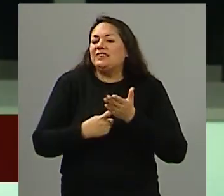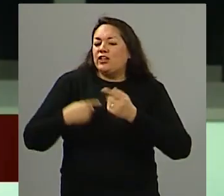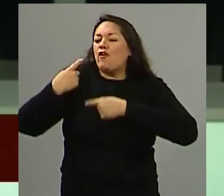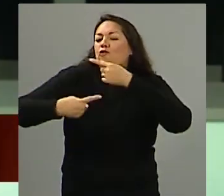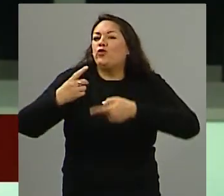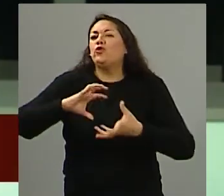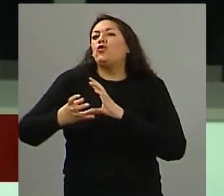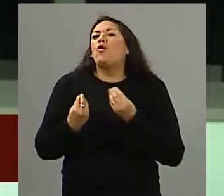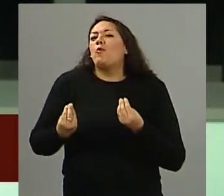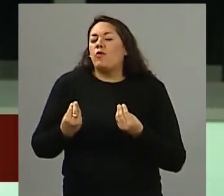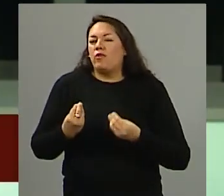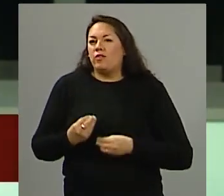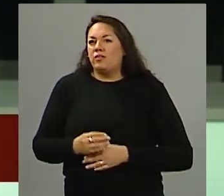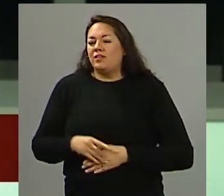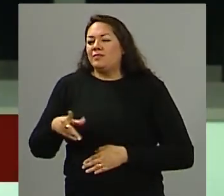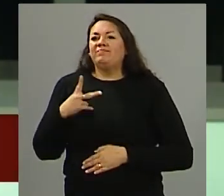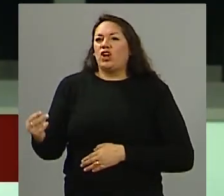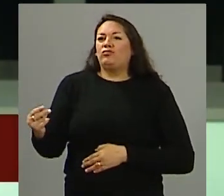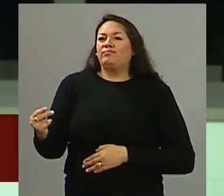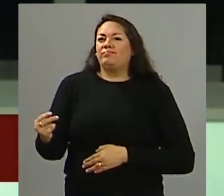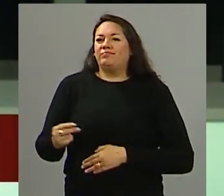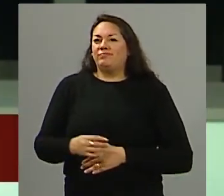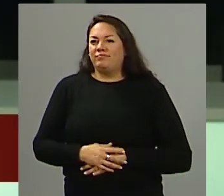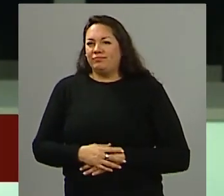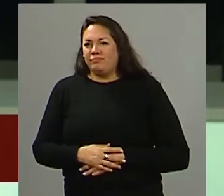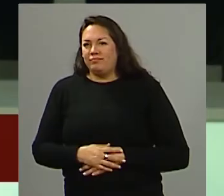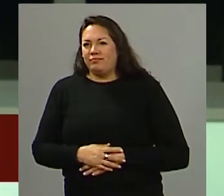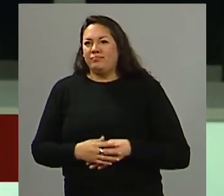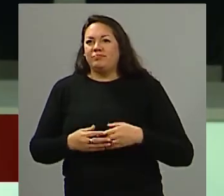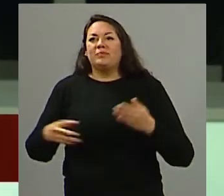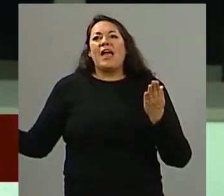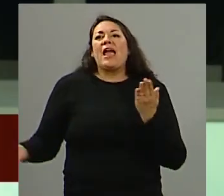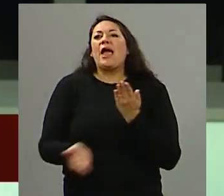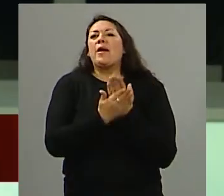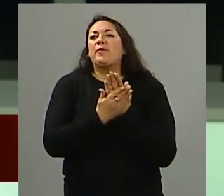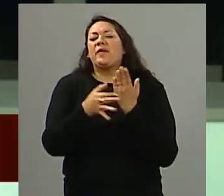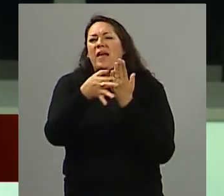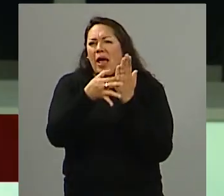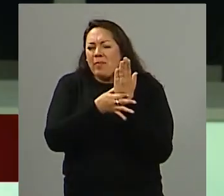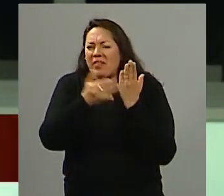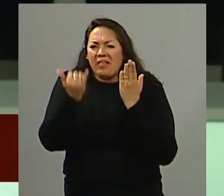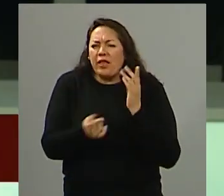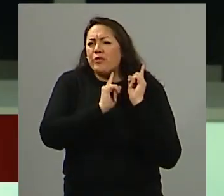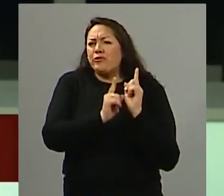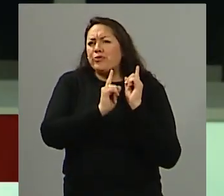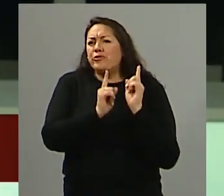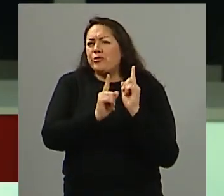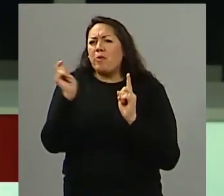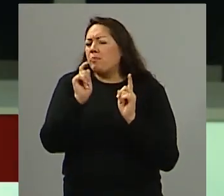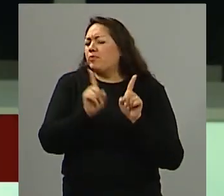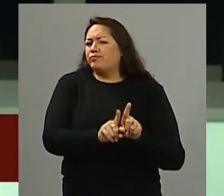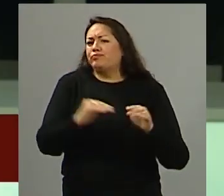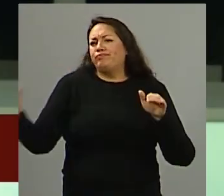decisiones que iban a tomar bueno se lo negaron la verdad que el expediente sigue estando en el mismo lugar que hace varios meses